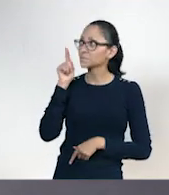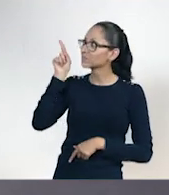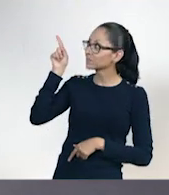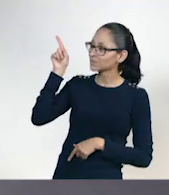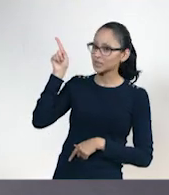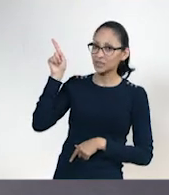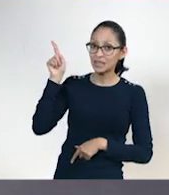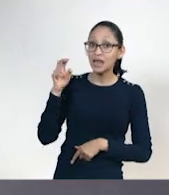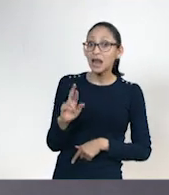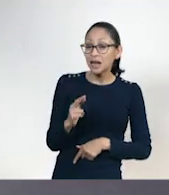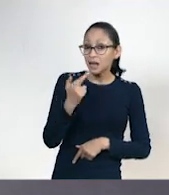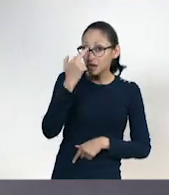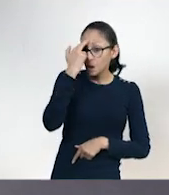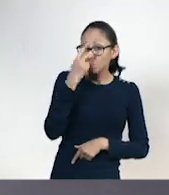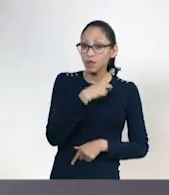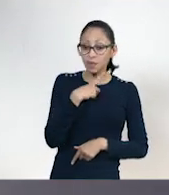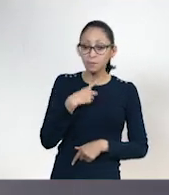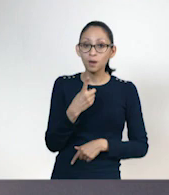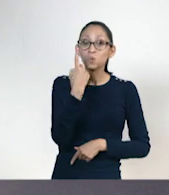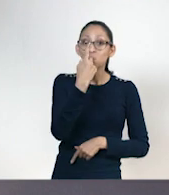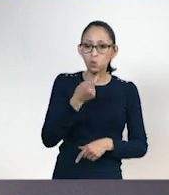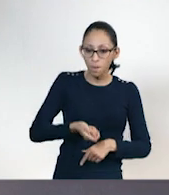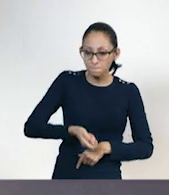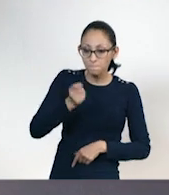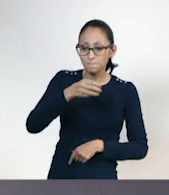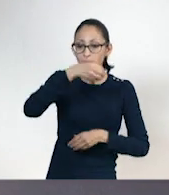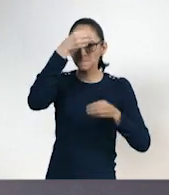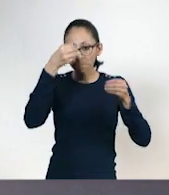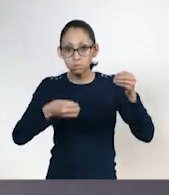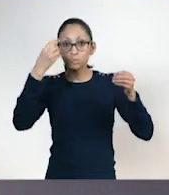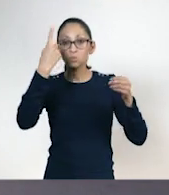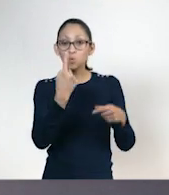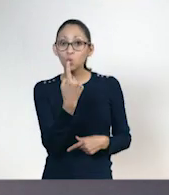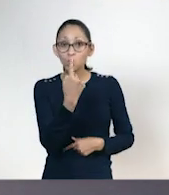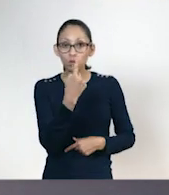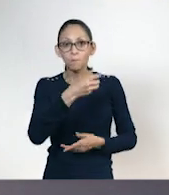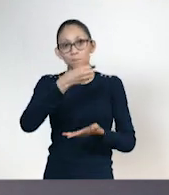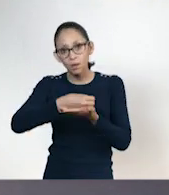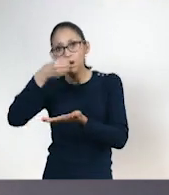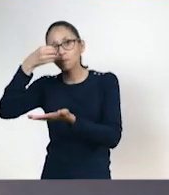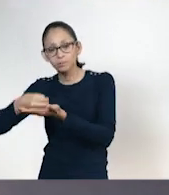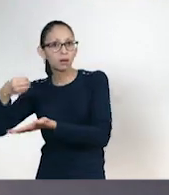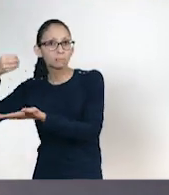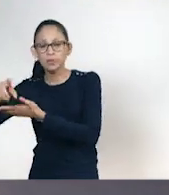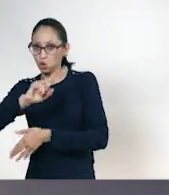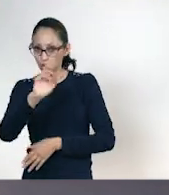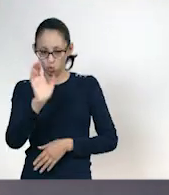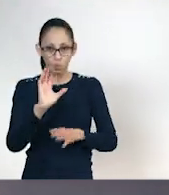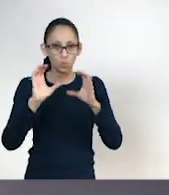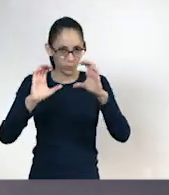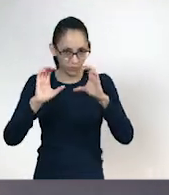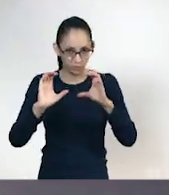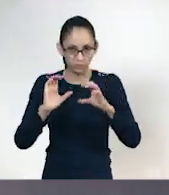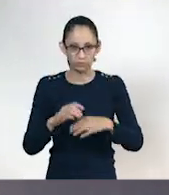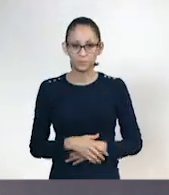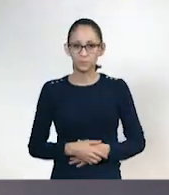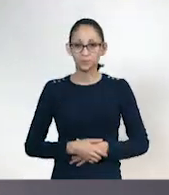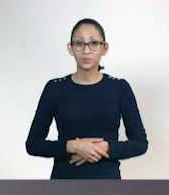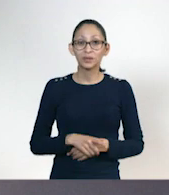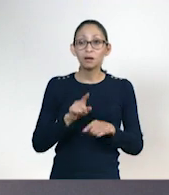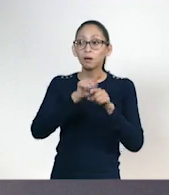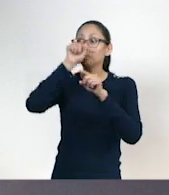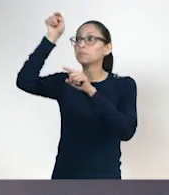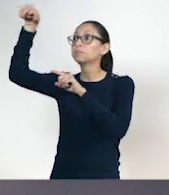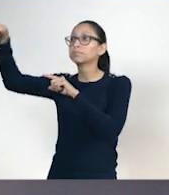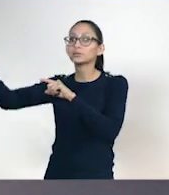Recuerda que solamente puede dar un golpe. Ok. Y ahí dio dos. Nuevamente. Ahí ya se salió. Se salió. Recuerda que tiene que pegar.